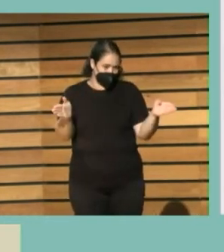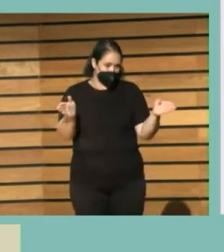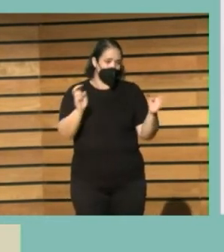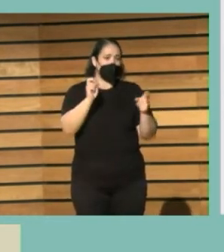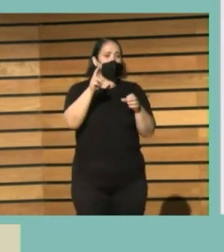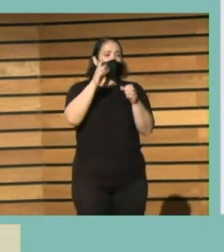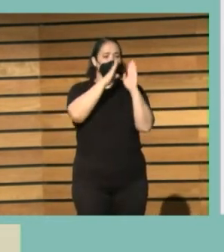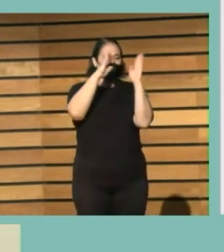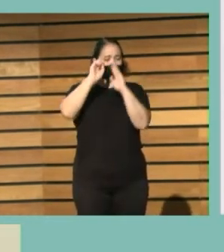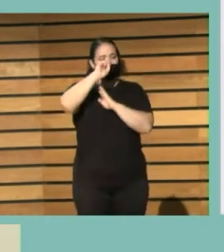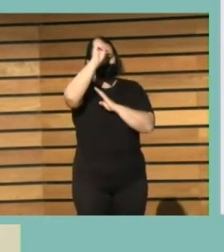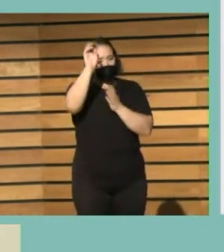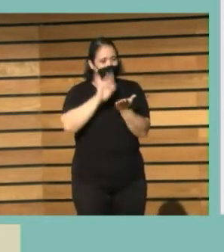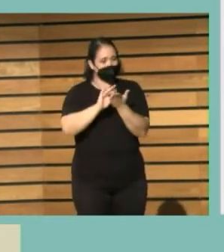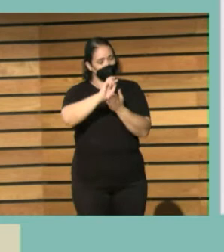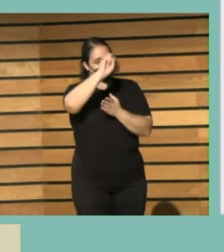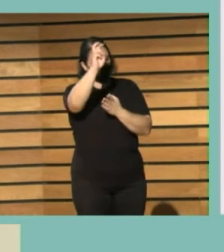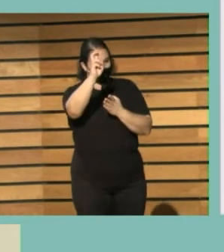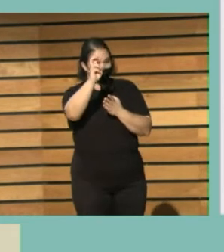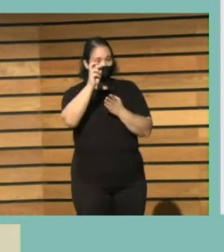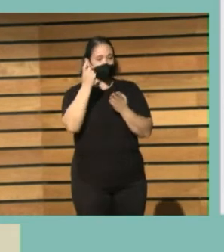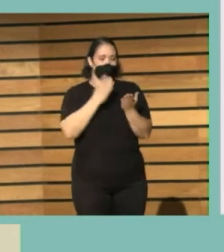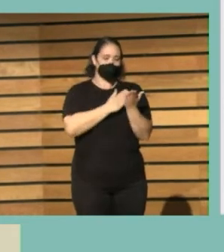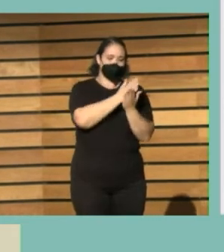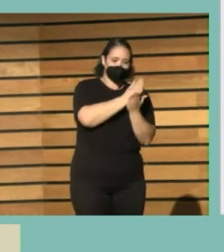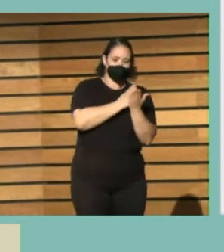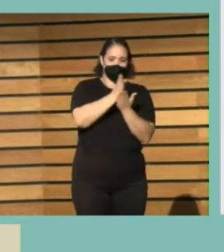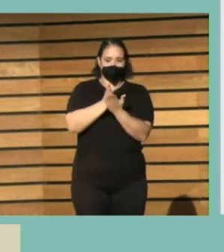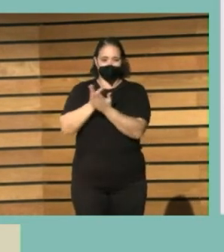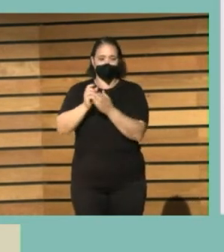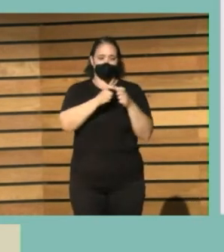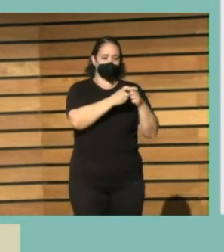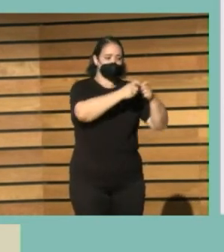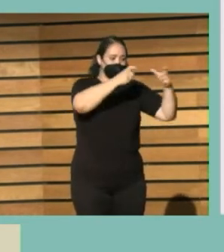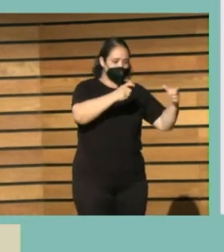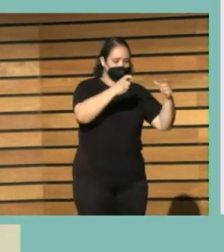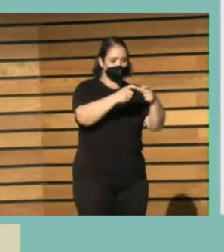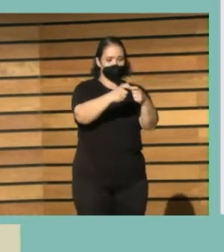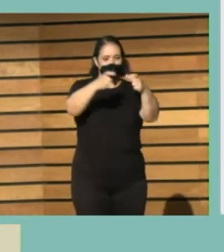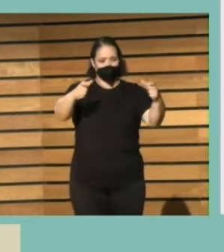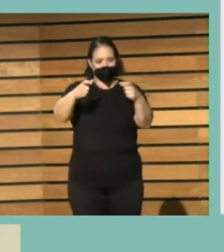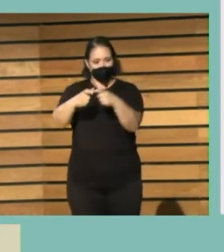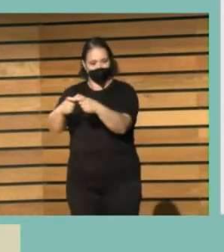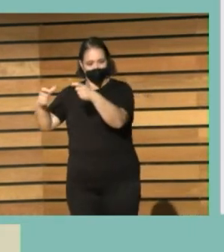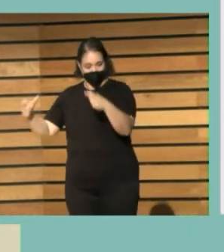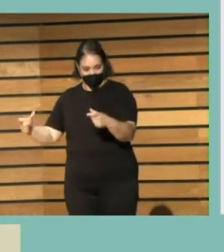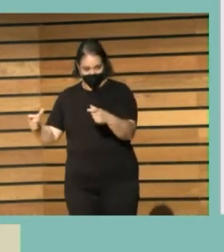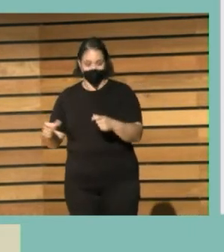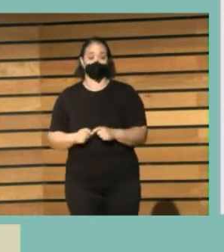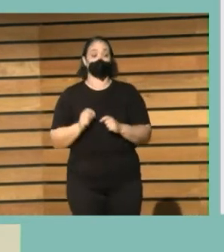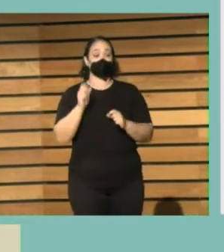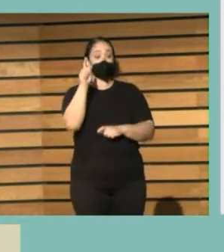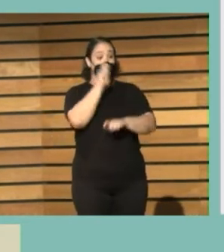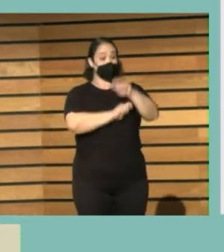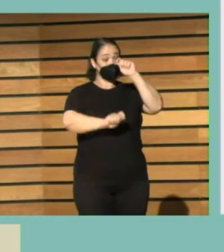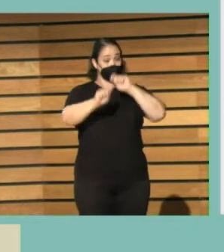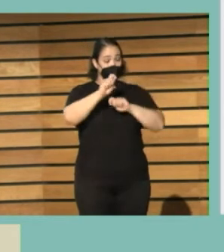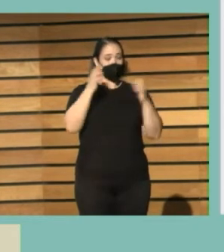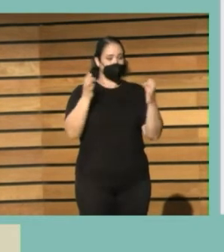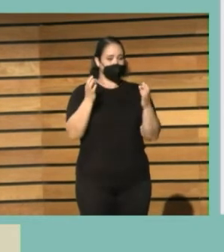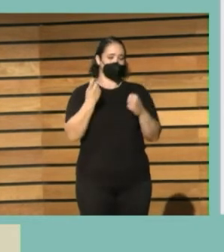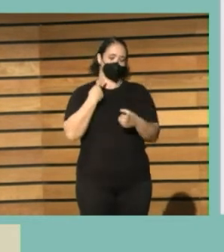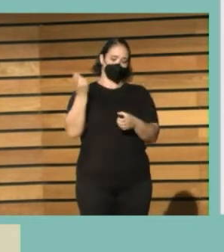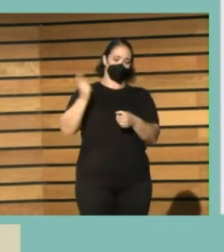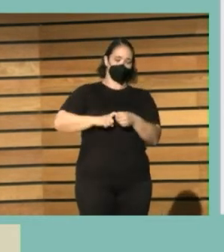bibliotecas en otros servicios hay que ir afrontando ahí también las asociaciones podemos tener algo que ver